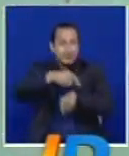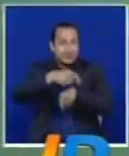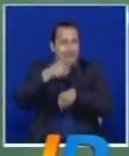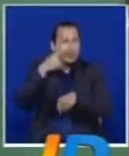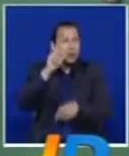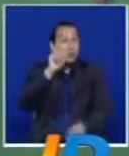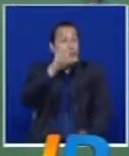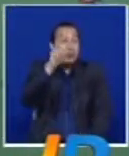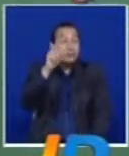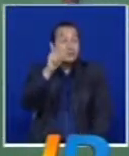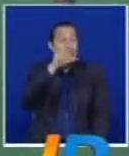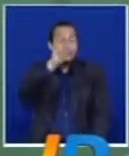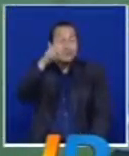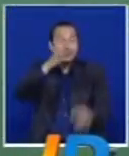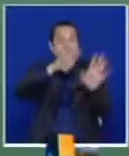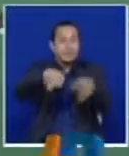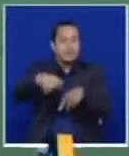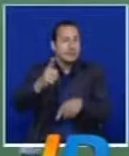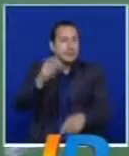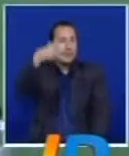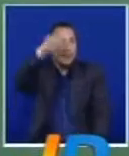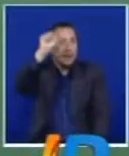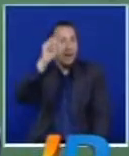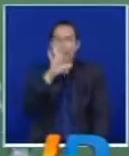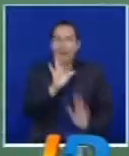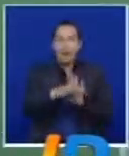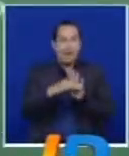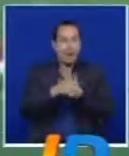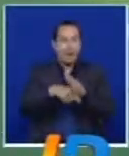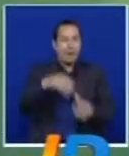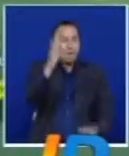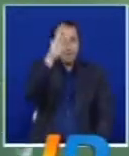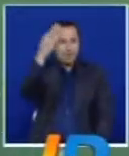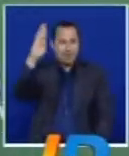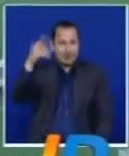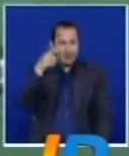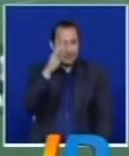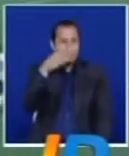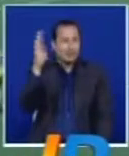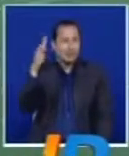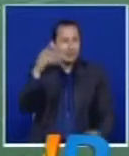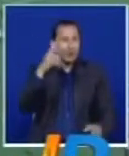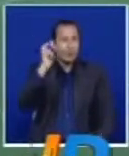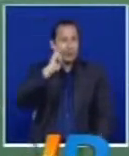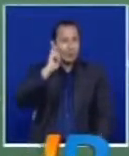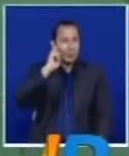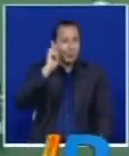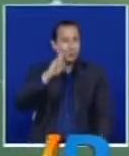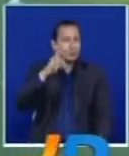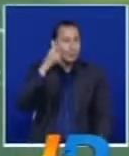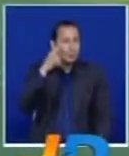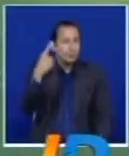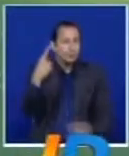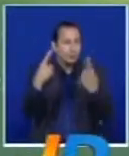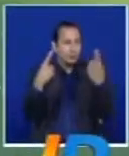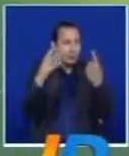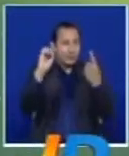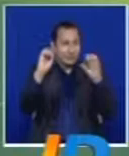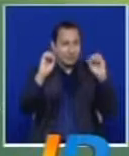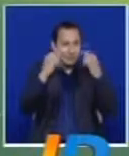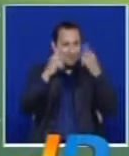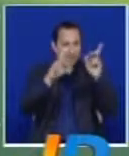meses no ganaban, ¿eh? Vamos a el Metropolitano, la Casa de Colombia. Junior 1, Cúcuta 1, Luis Carlos Ruiz, 10 del primer tiempo.